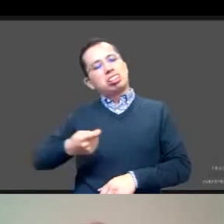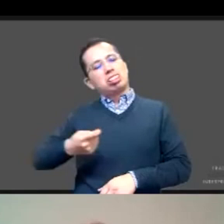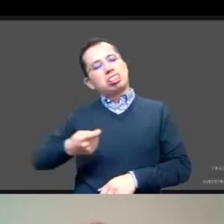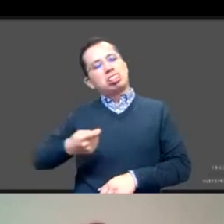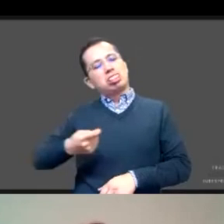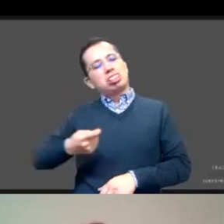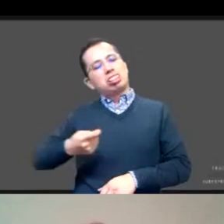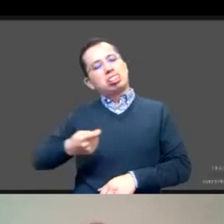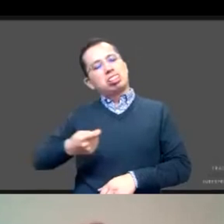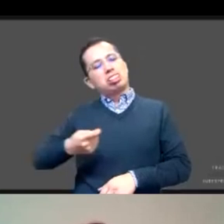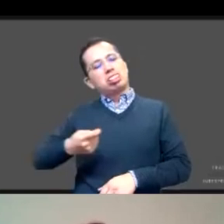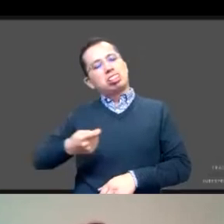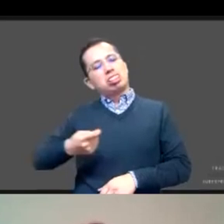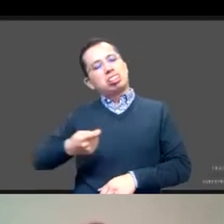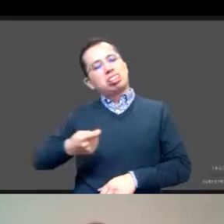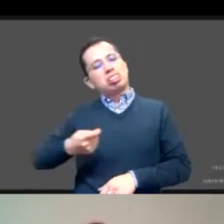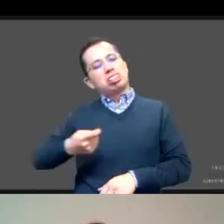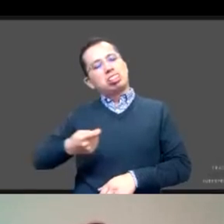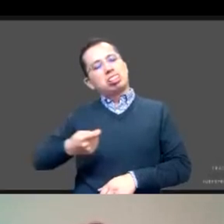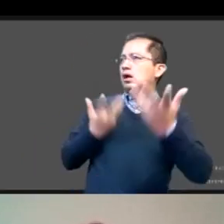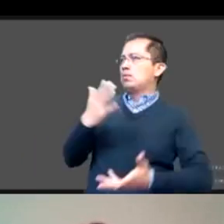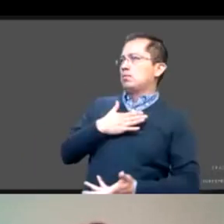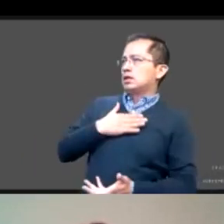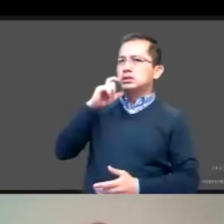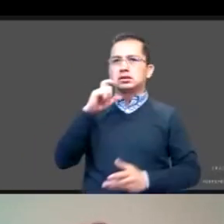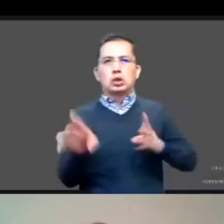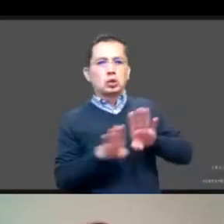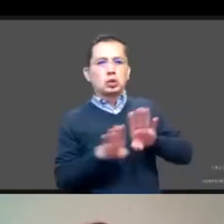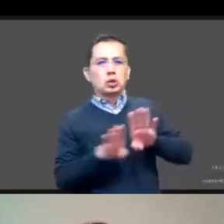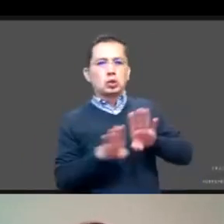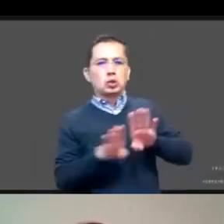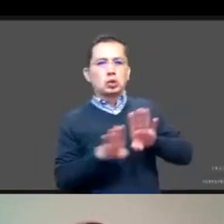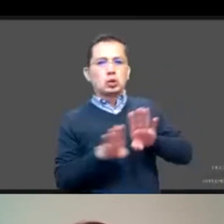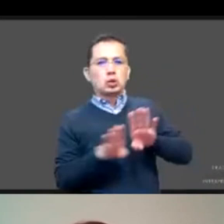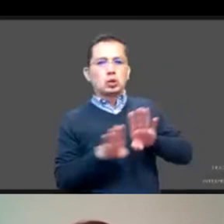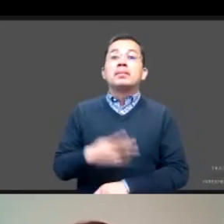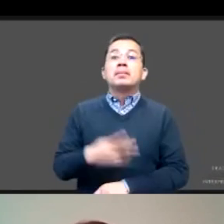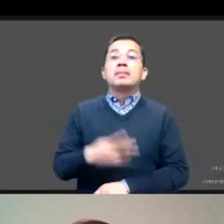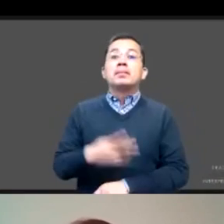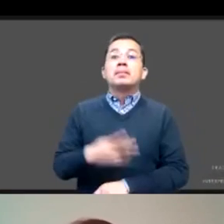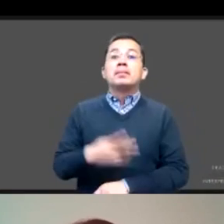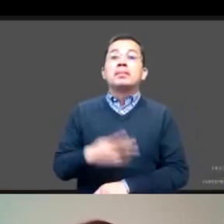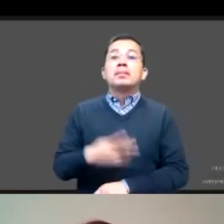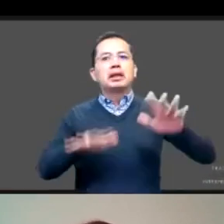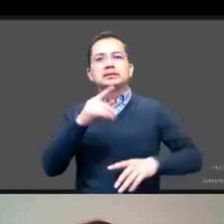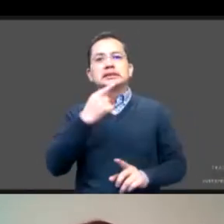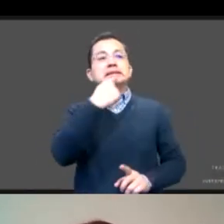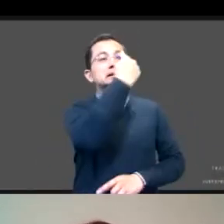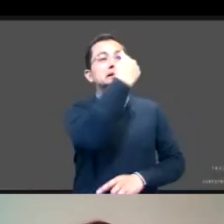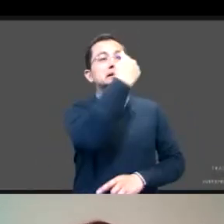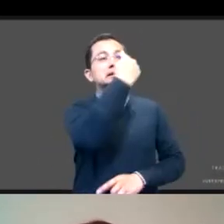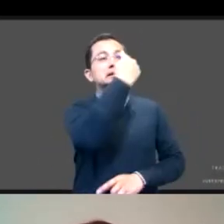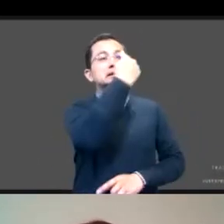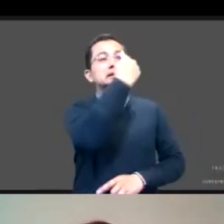ejercicio de la sexualidad. Pero el otro tema tiene que ver con las diferencias de edades entre las niñas y,